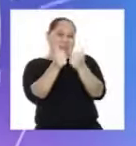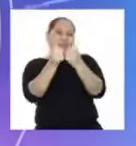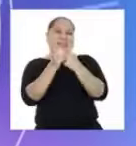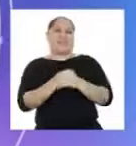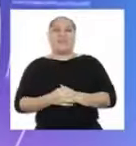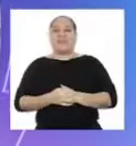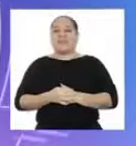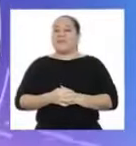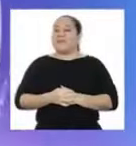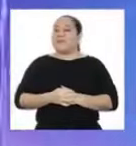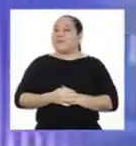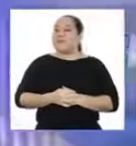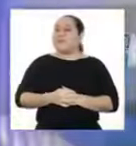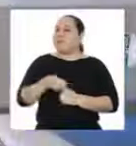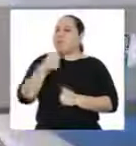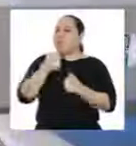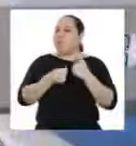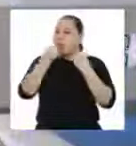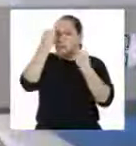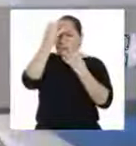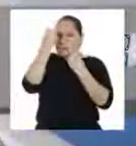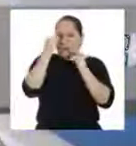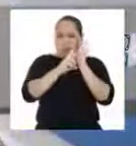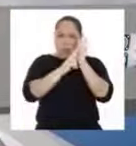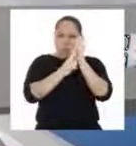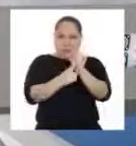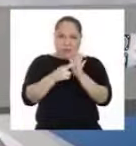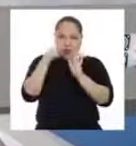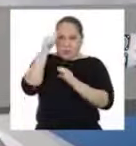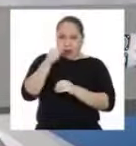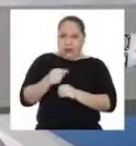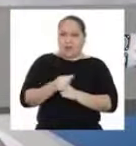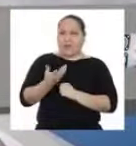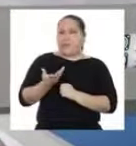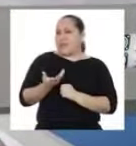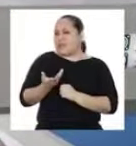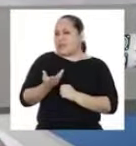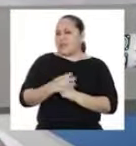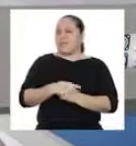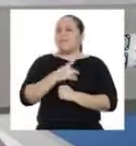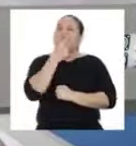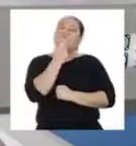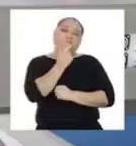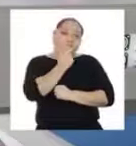¡Bien! ¿Y qué datos representan las frecuencias?